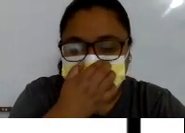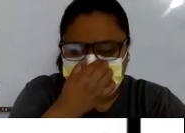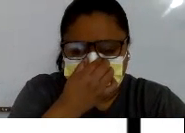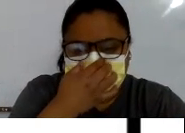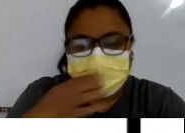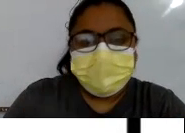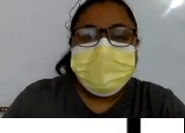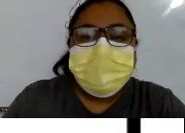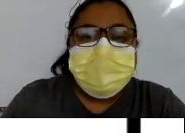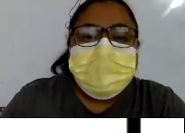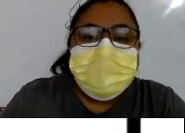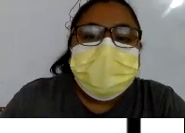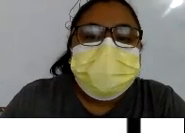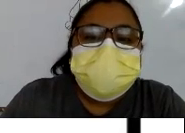Por acá